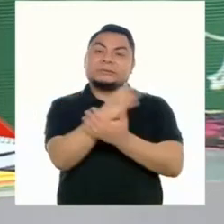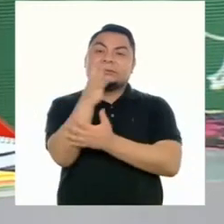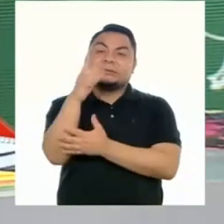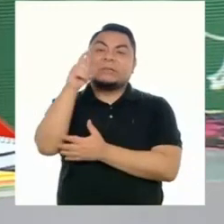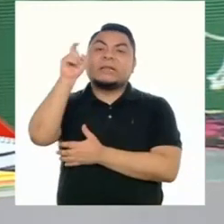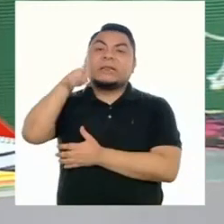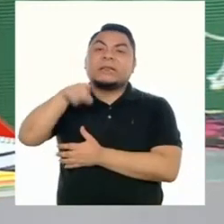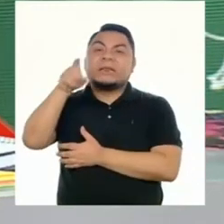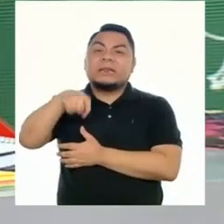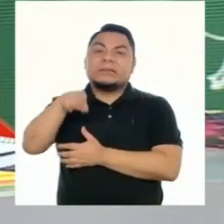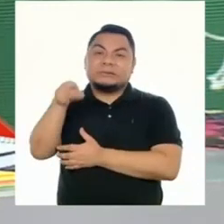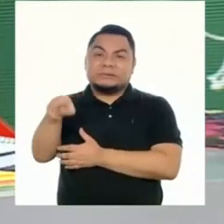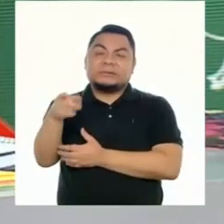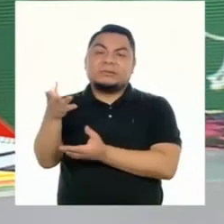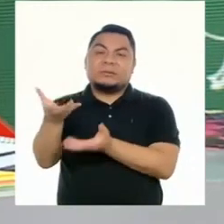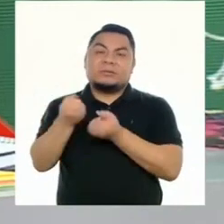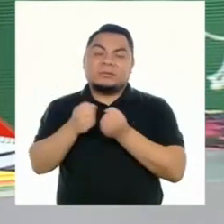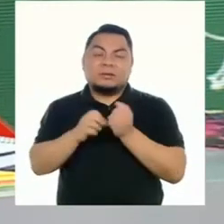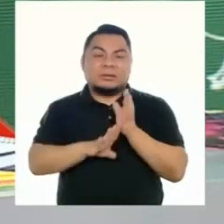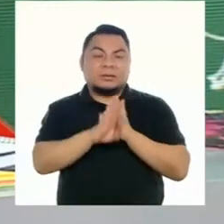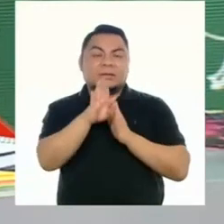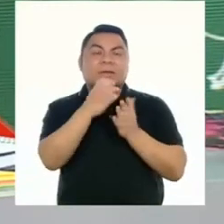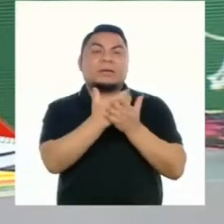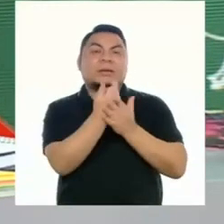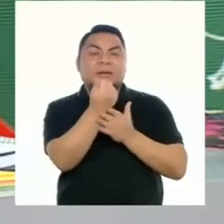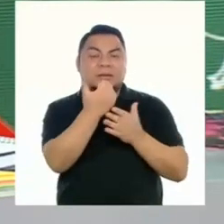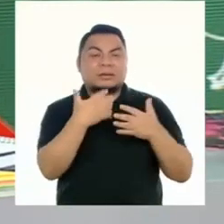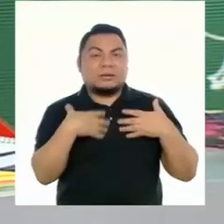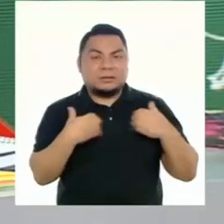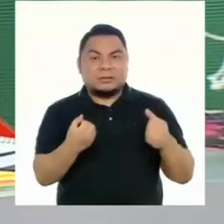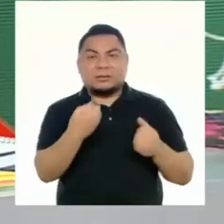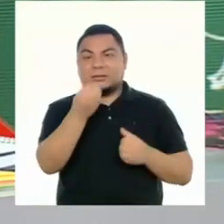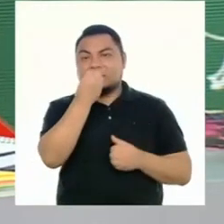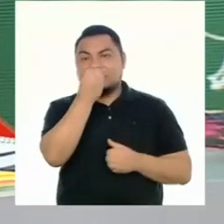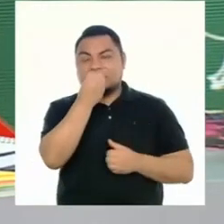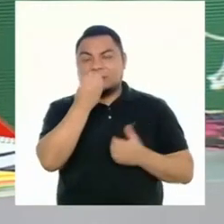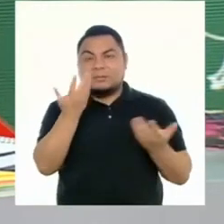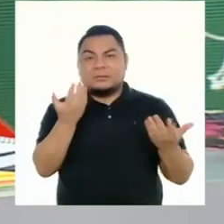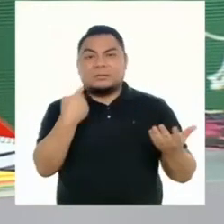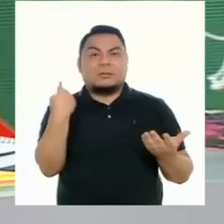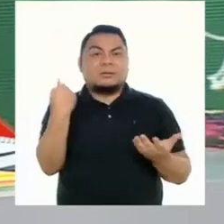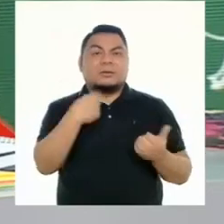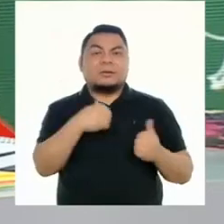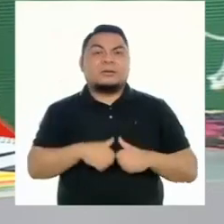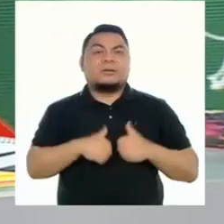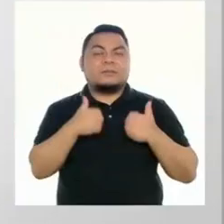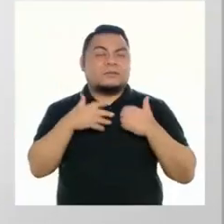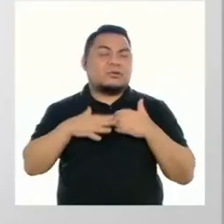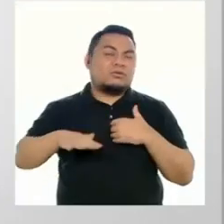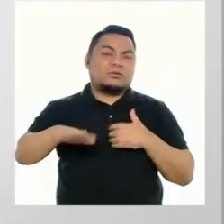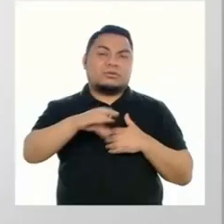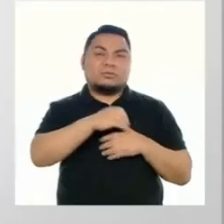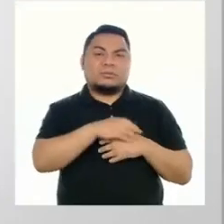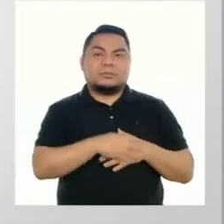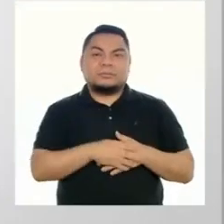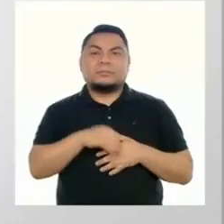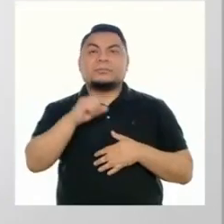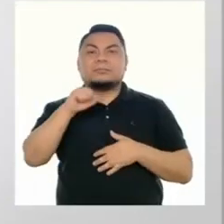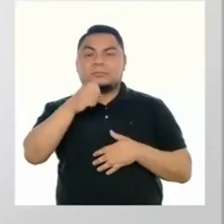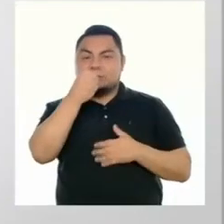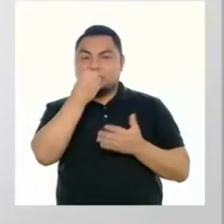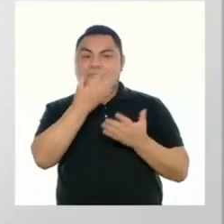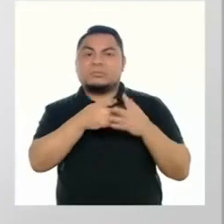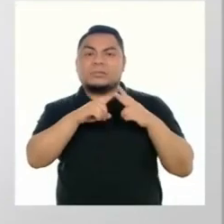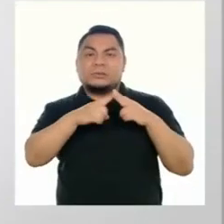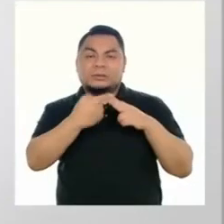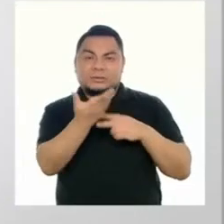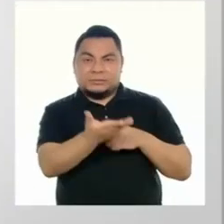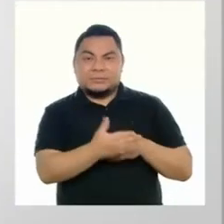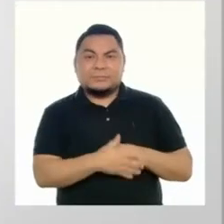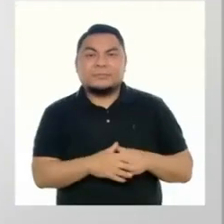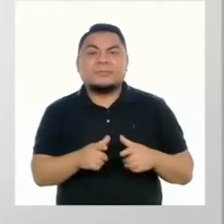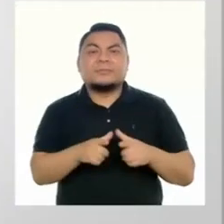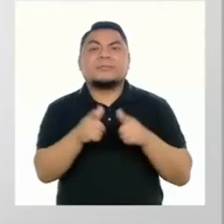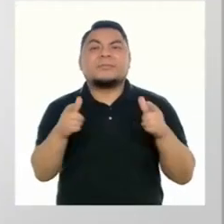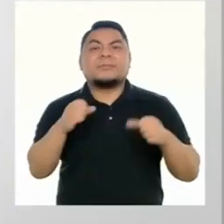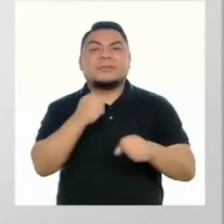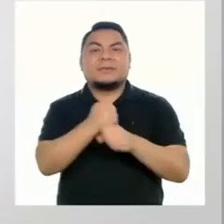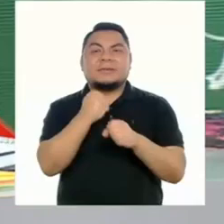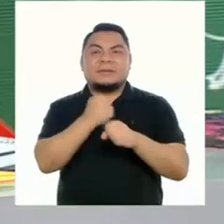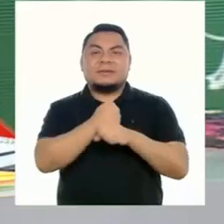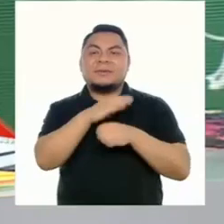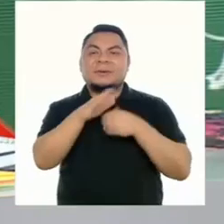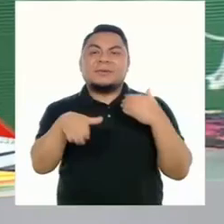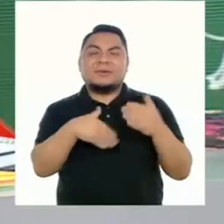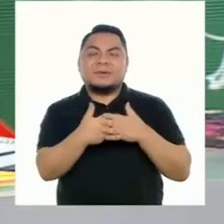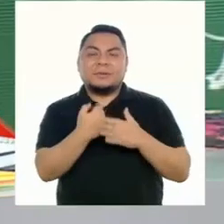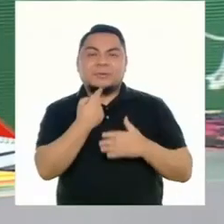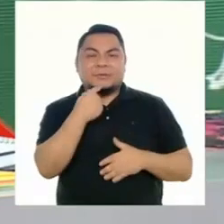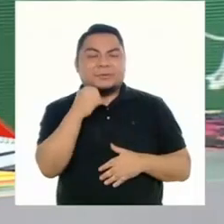biodiversidad para mantener nuestra economía, salud y alimentación para nuestra vida en general. Es un buen inicio, Miluska. Gran trabajo